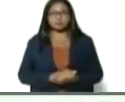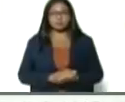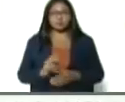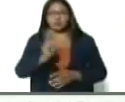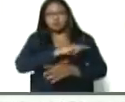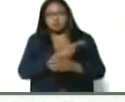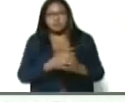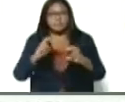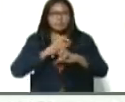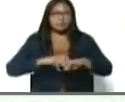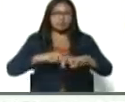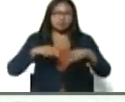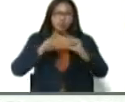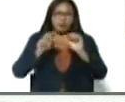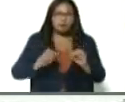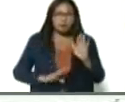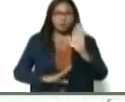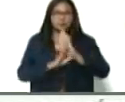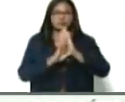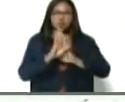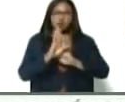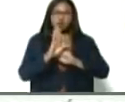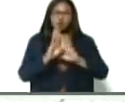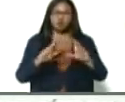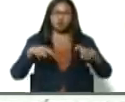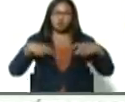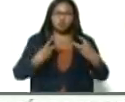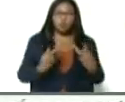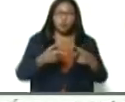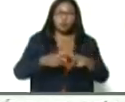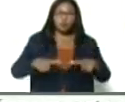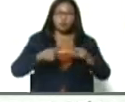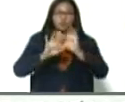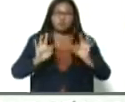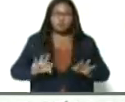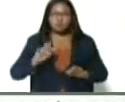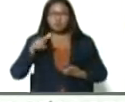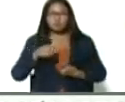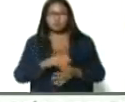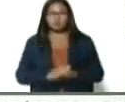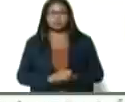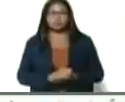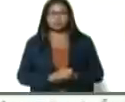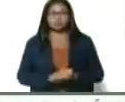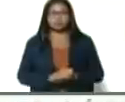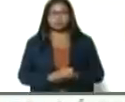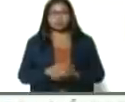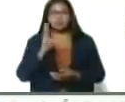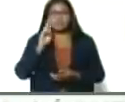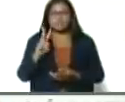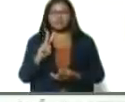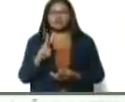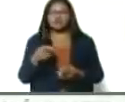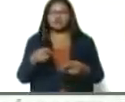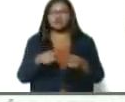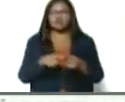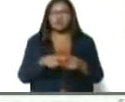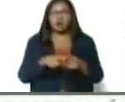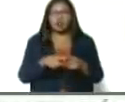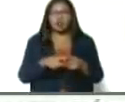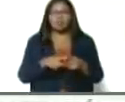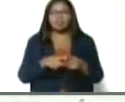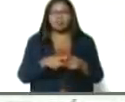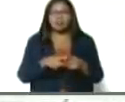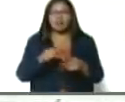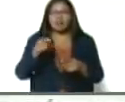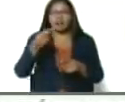la investigación, desarrollo e innovación del sector agropecuario en los ámbitos de la genética vegetal